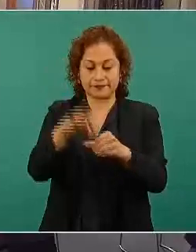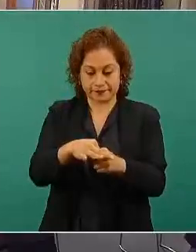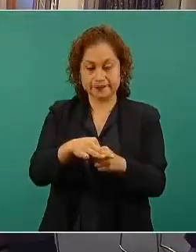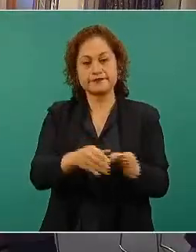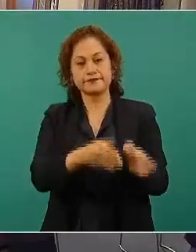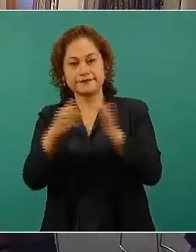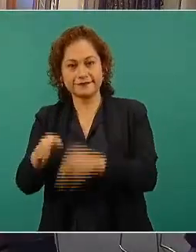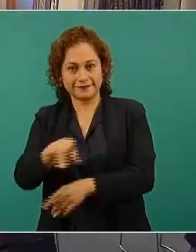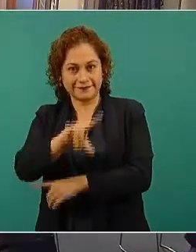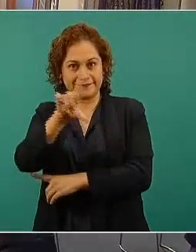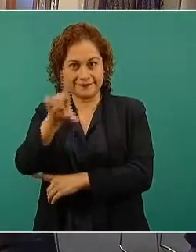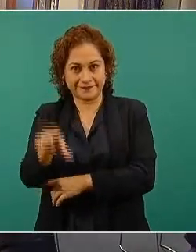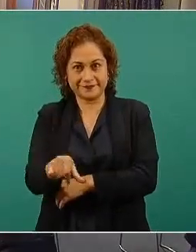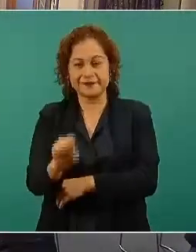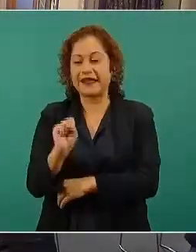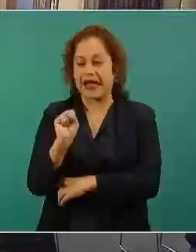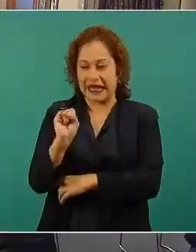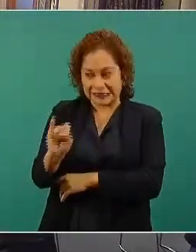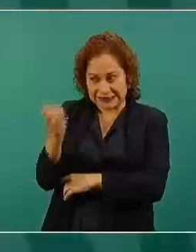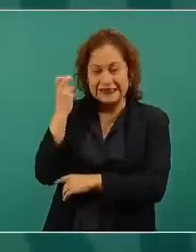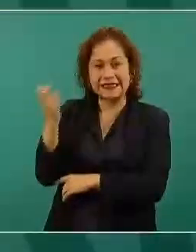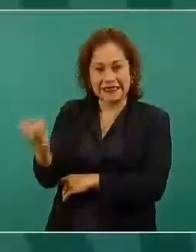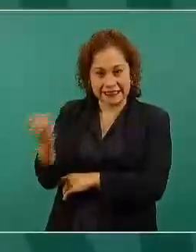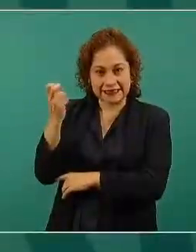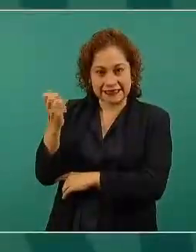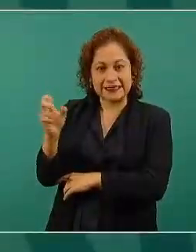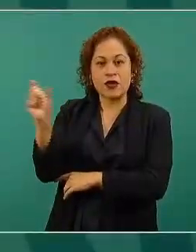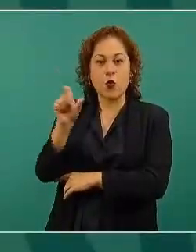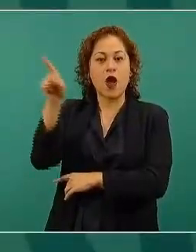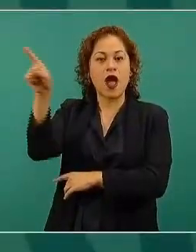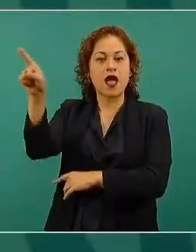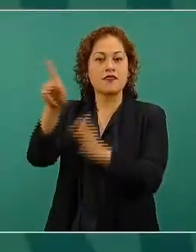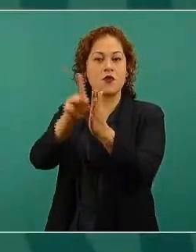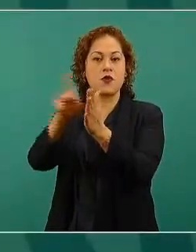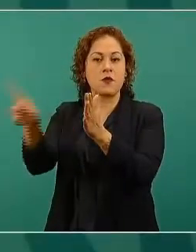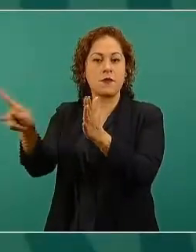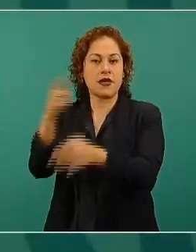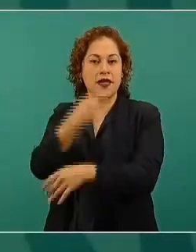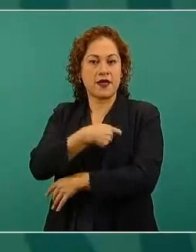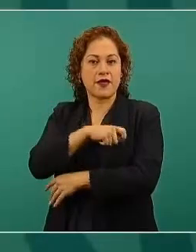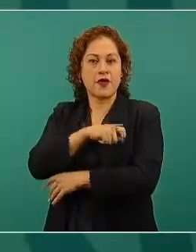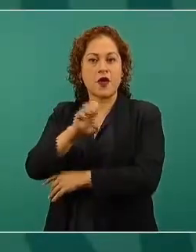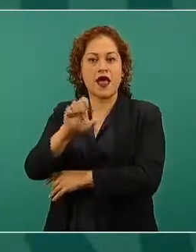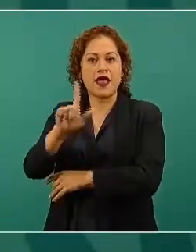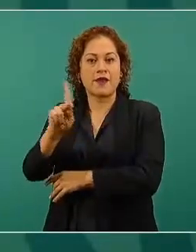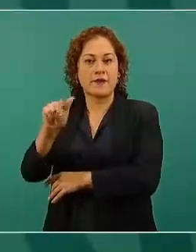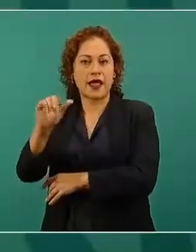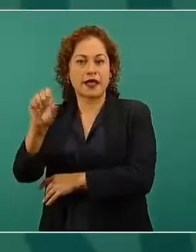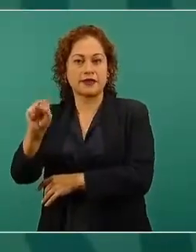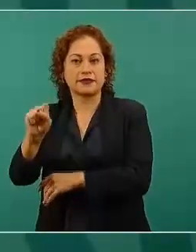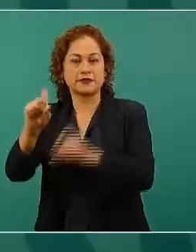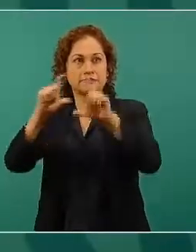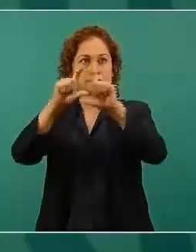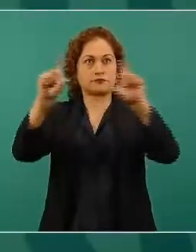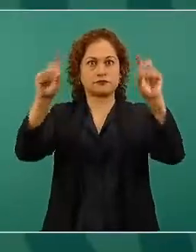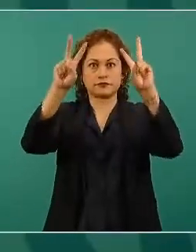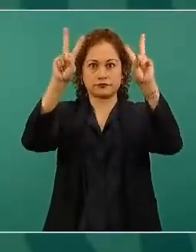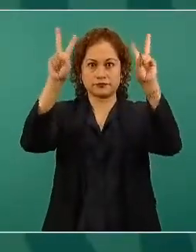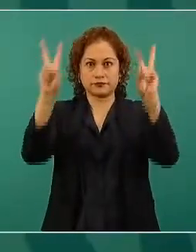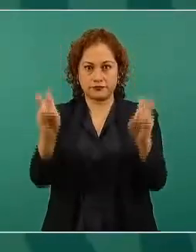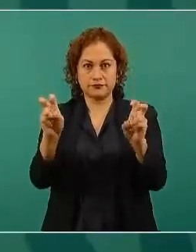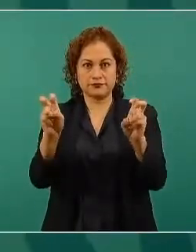que de manera oportunista para quedar bien con